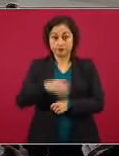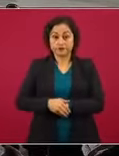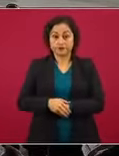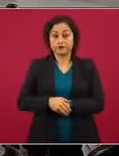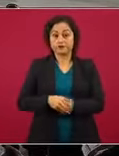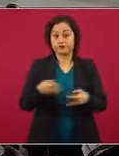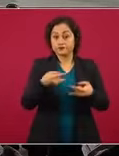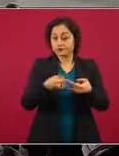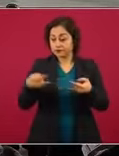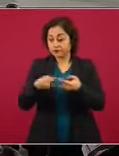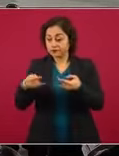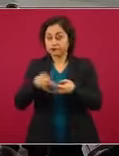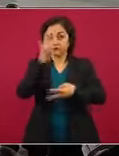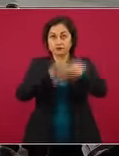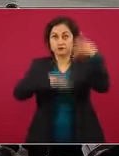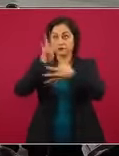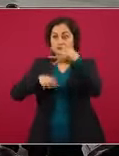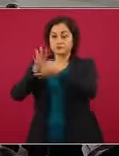mil planillas,